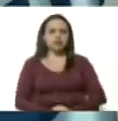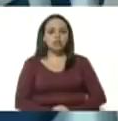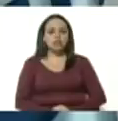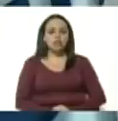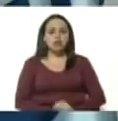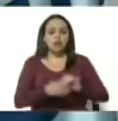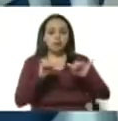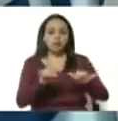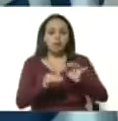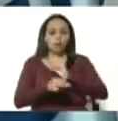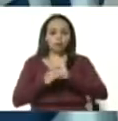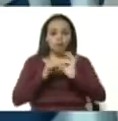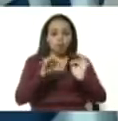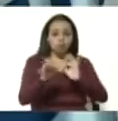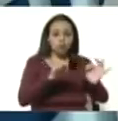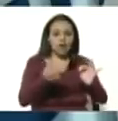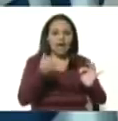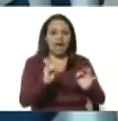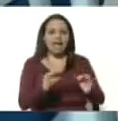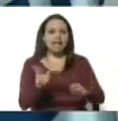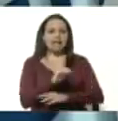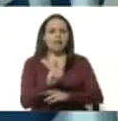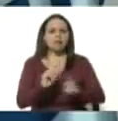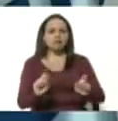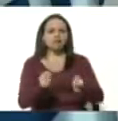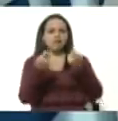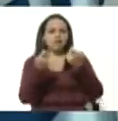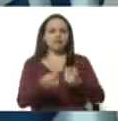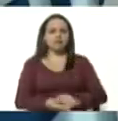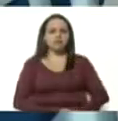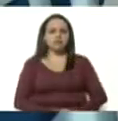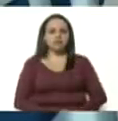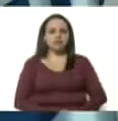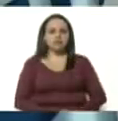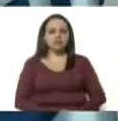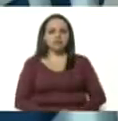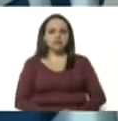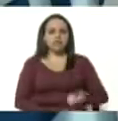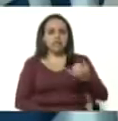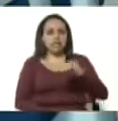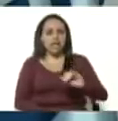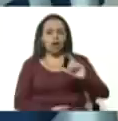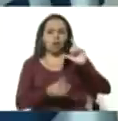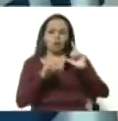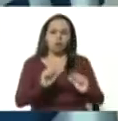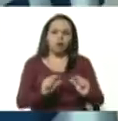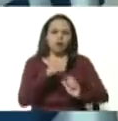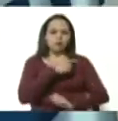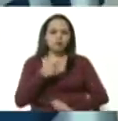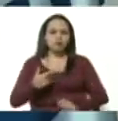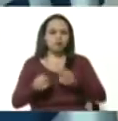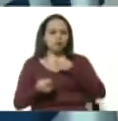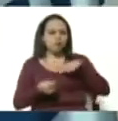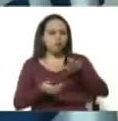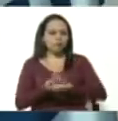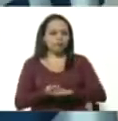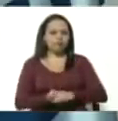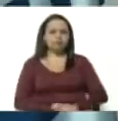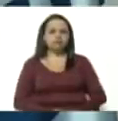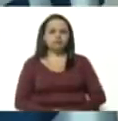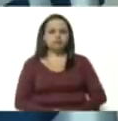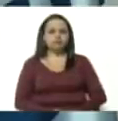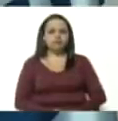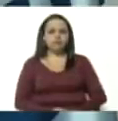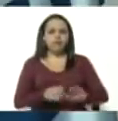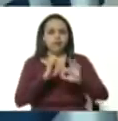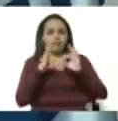contagiados sean rápidamente recuperados y que haya pocas víctimas que lamentar a los